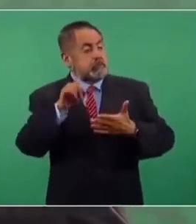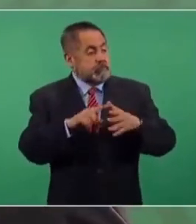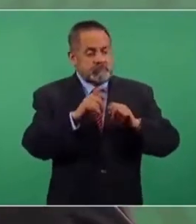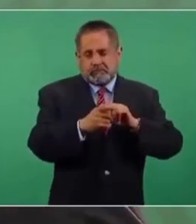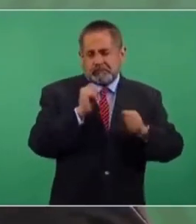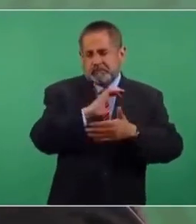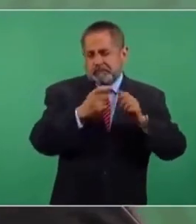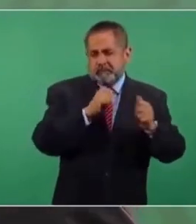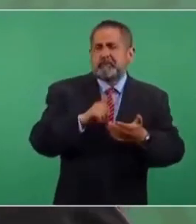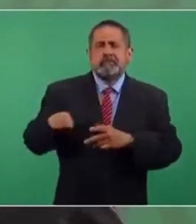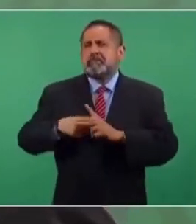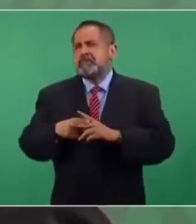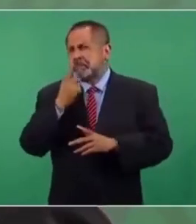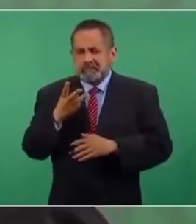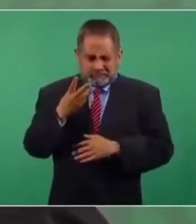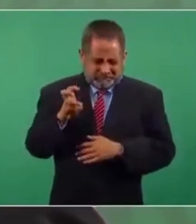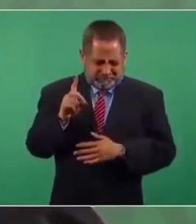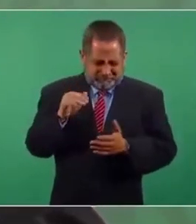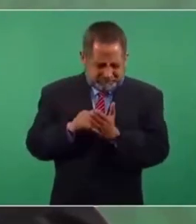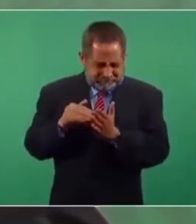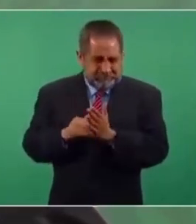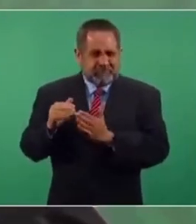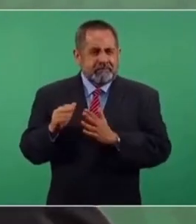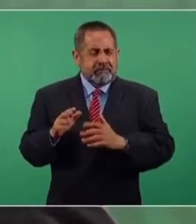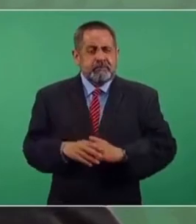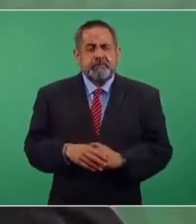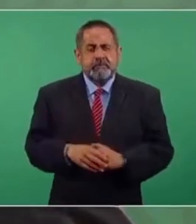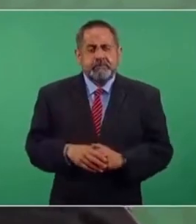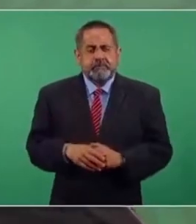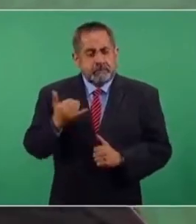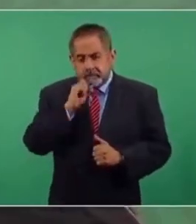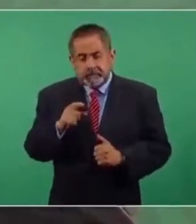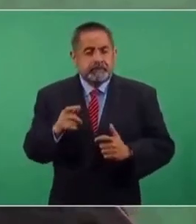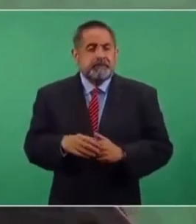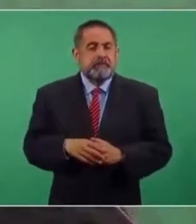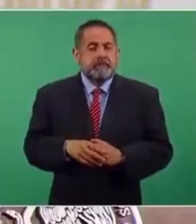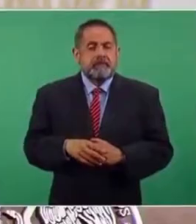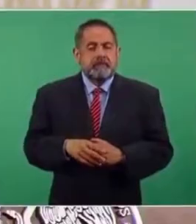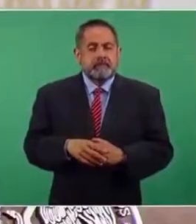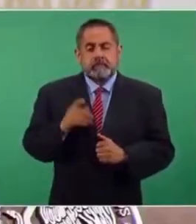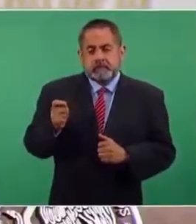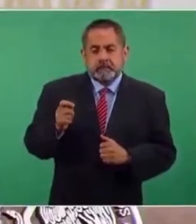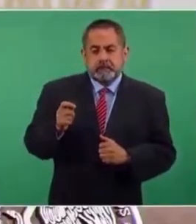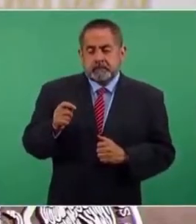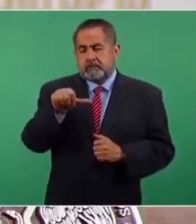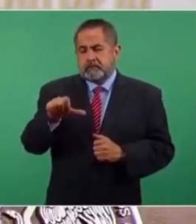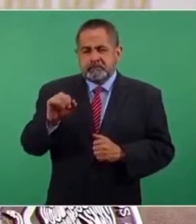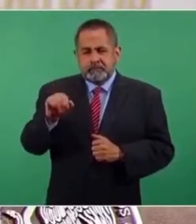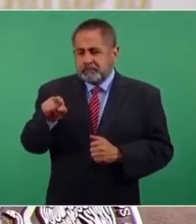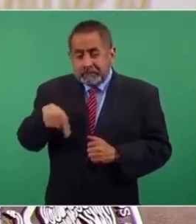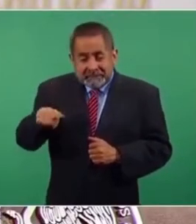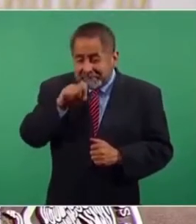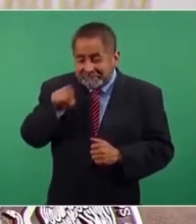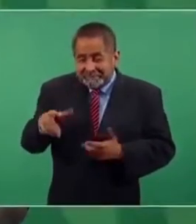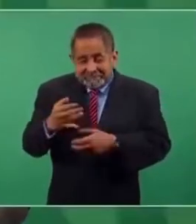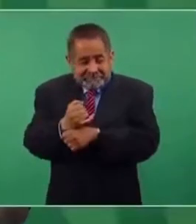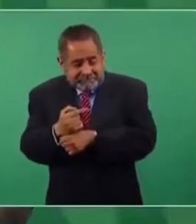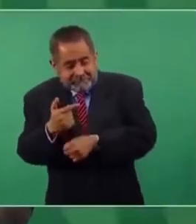creo que 330 mil millones. Y de acuerdo a la auditoría que ellos mismos hicieron,